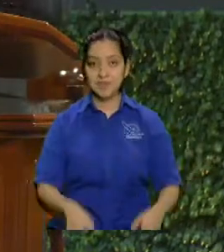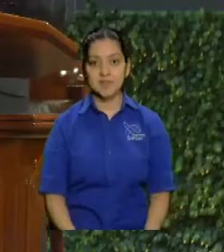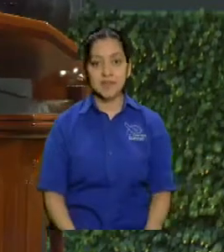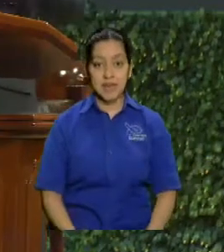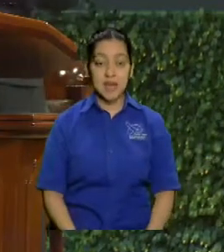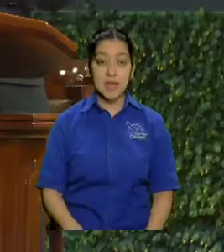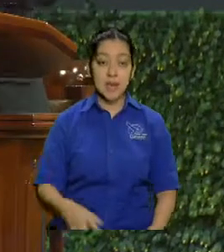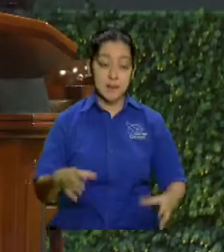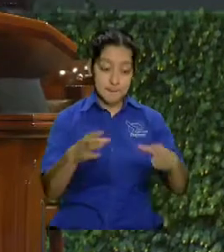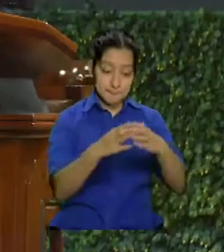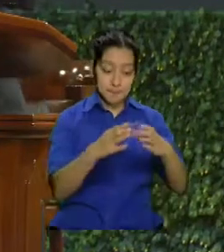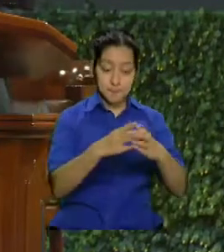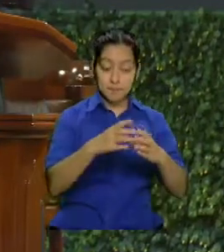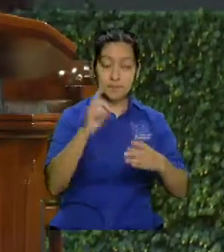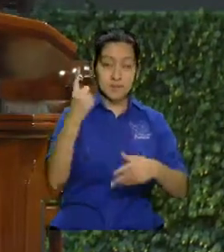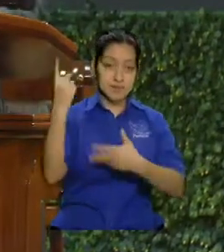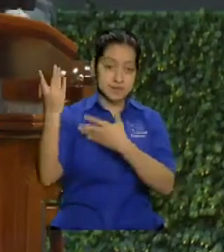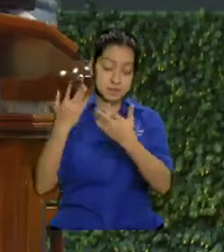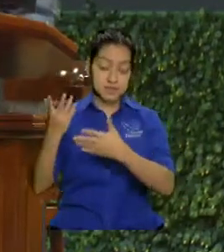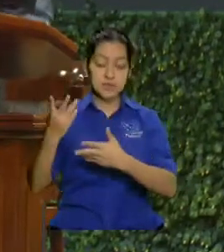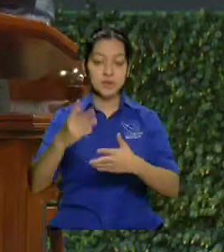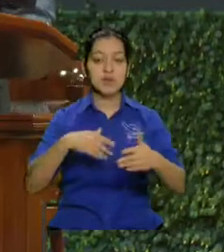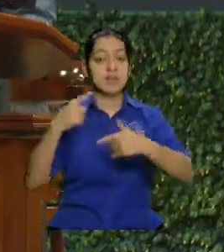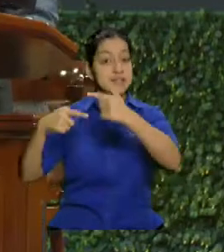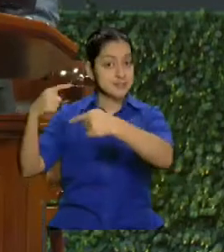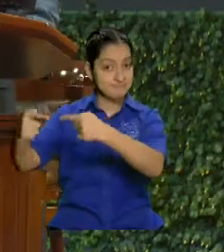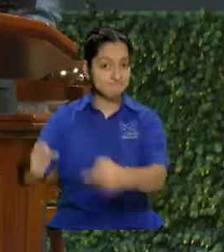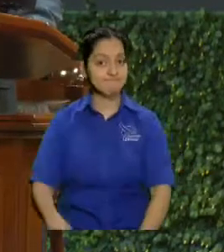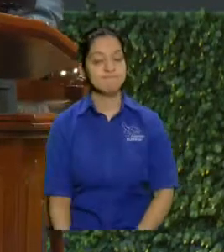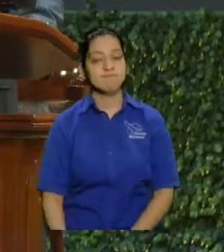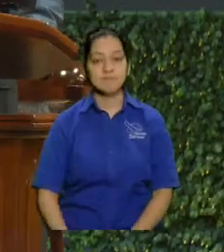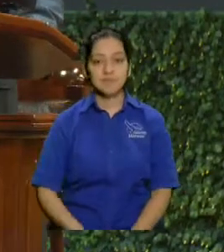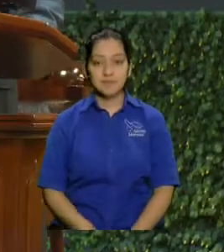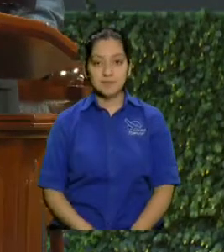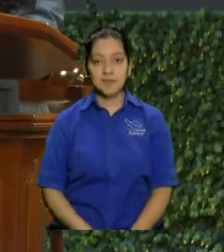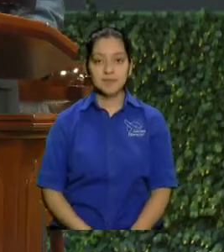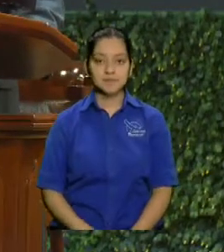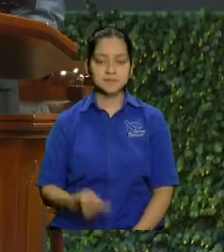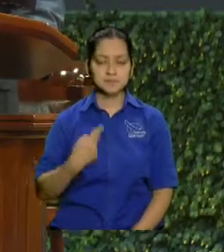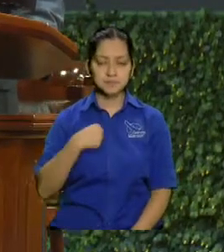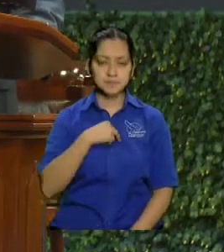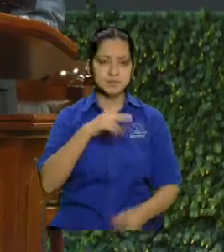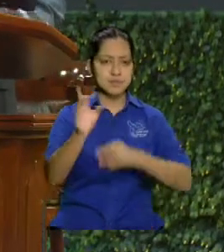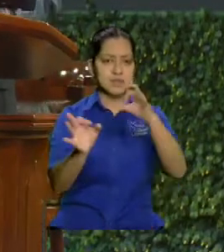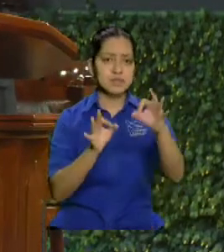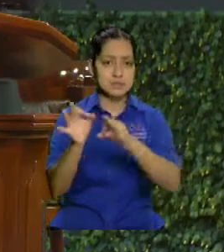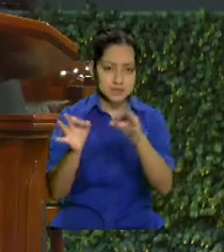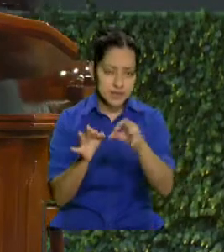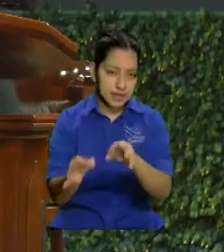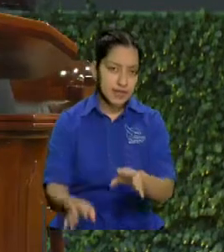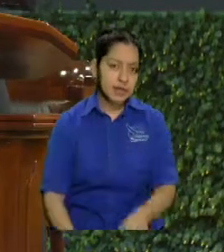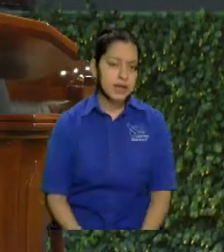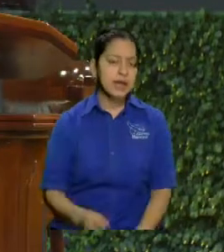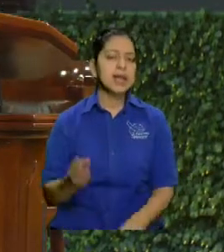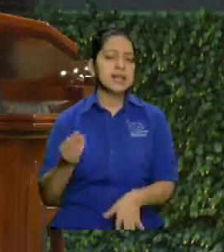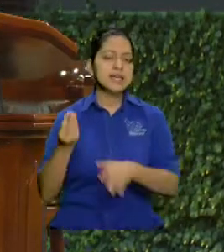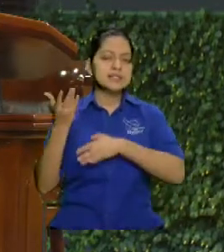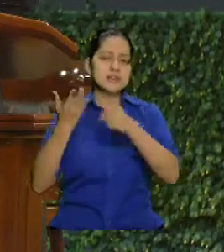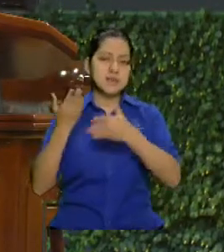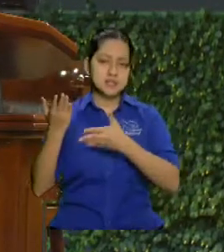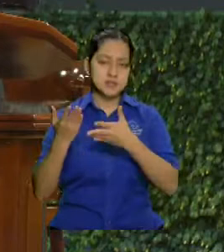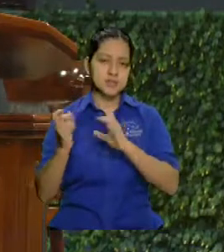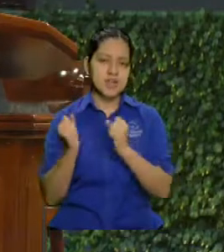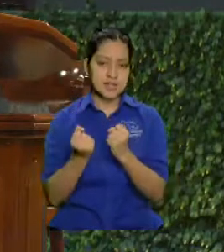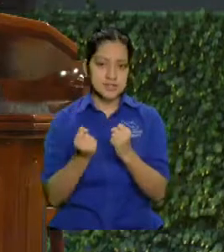primer servicio y así sucesivamente, ¿verdad? Ya se los vamos a estar mencionando en qué culto va a ser